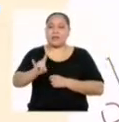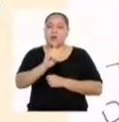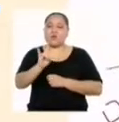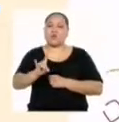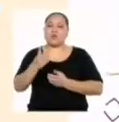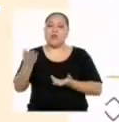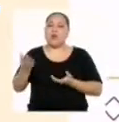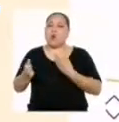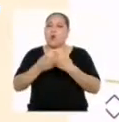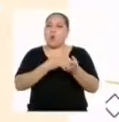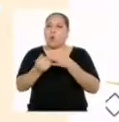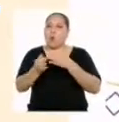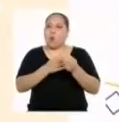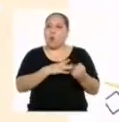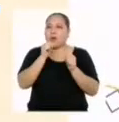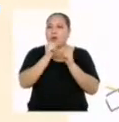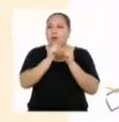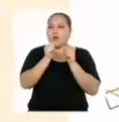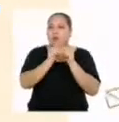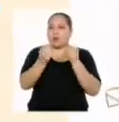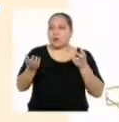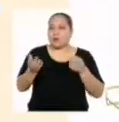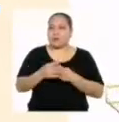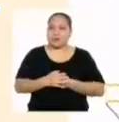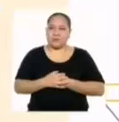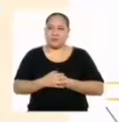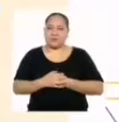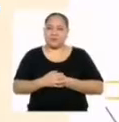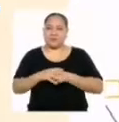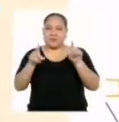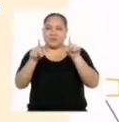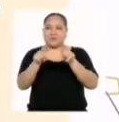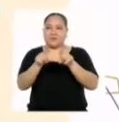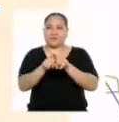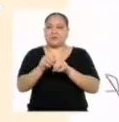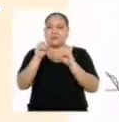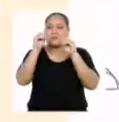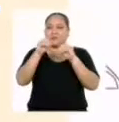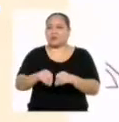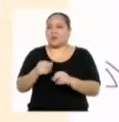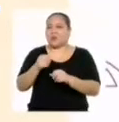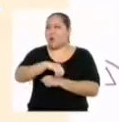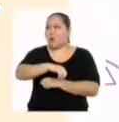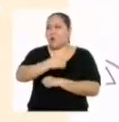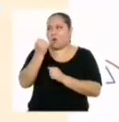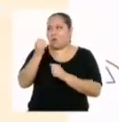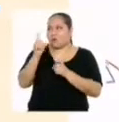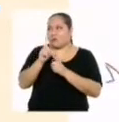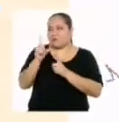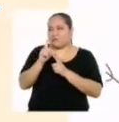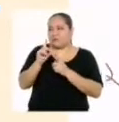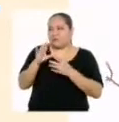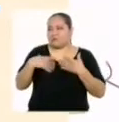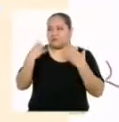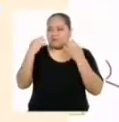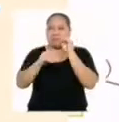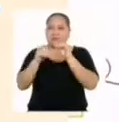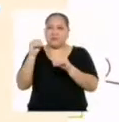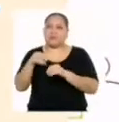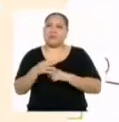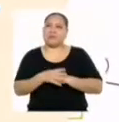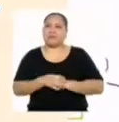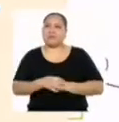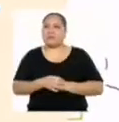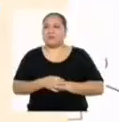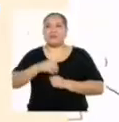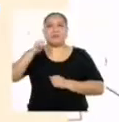cantidad susceptible de tomar distintos valores numéricos. Pero también es válido asignar otras letras del abecedario. Así es.